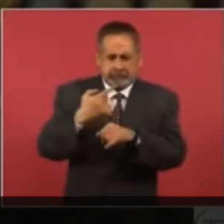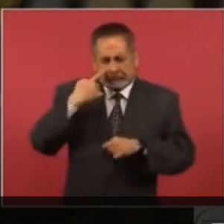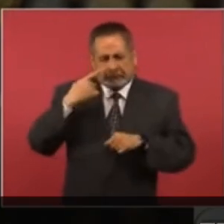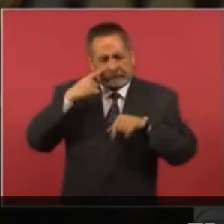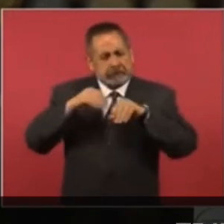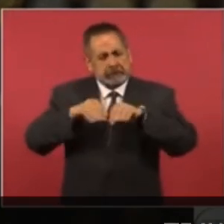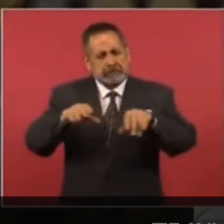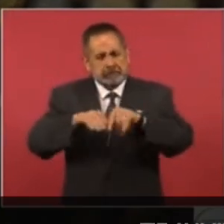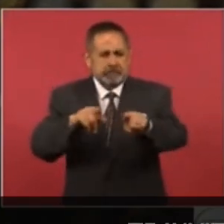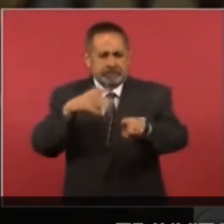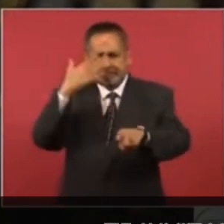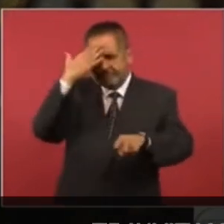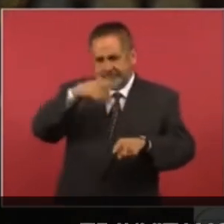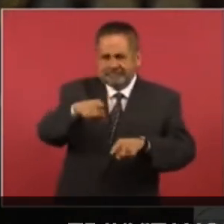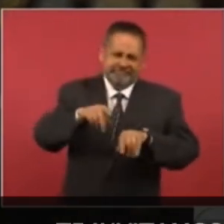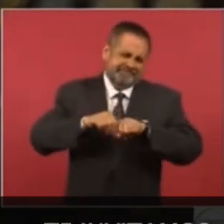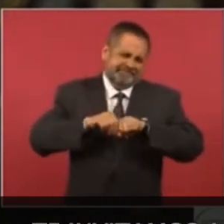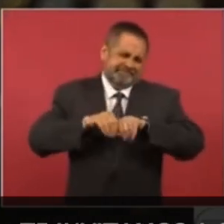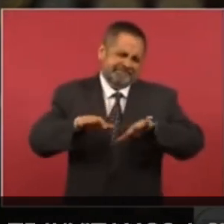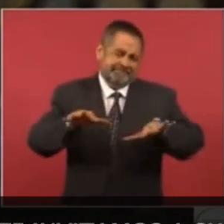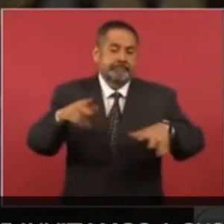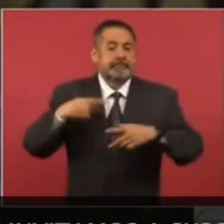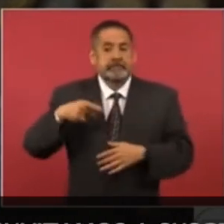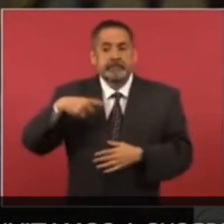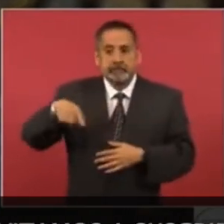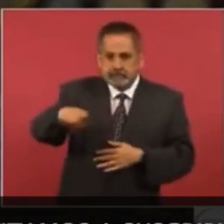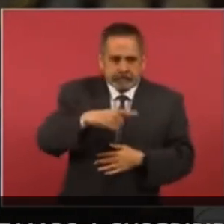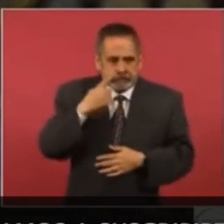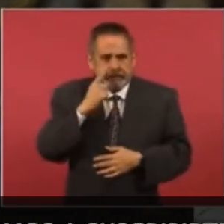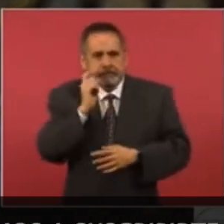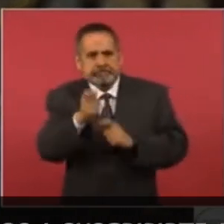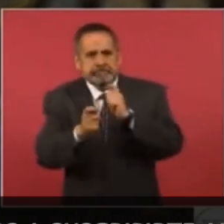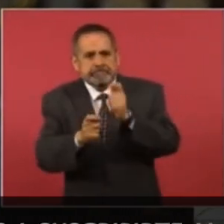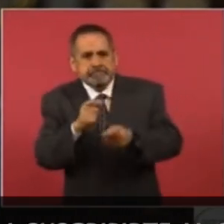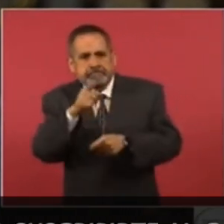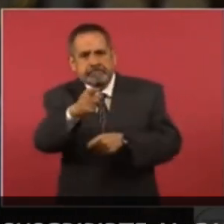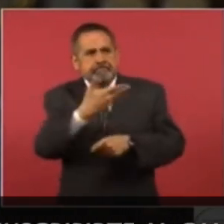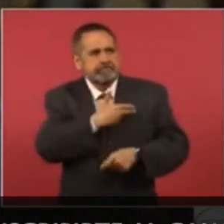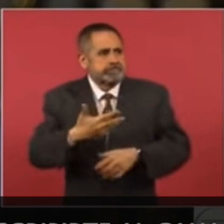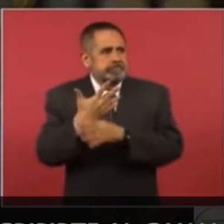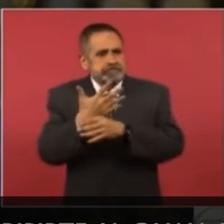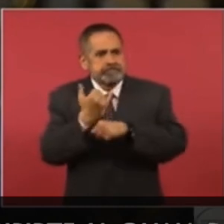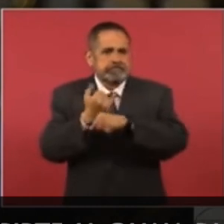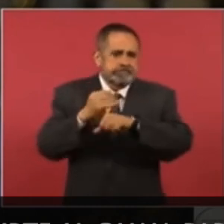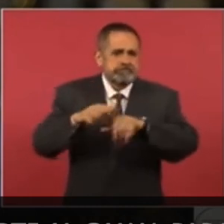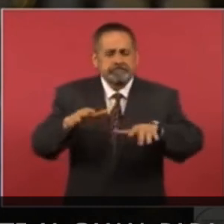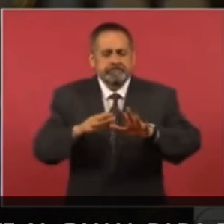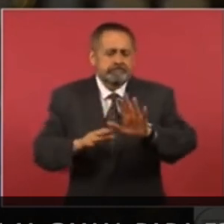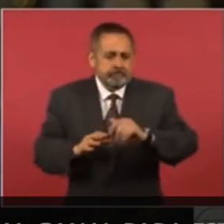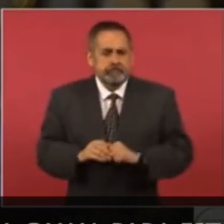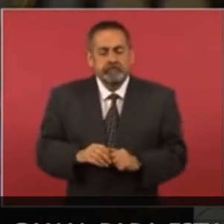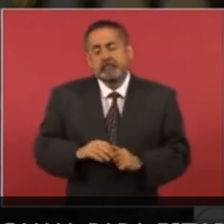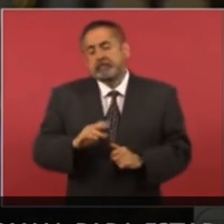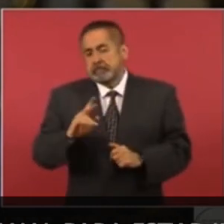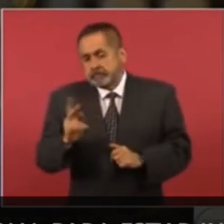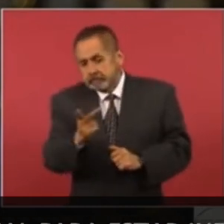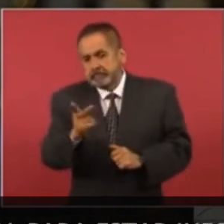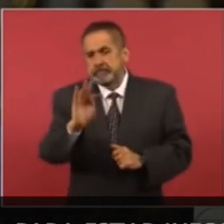Usted sabe perfectamente que la gente está muy atenta a lo que usted informa aquí en la mañanera. Entonces, no sé si